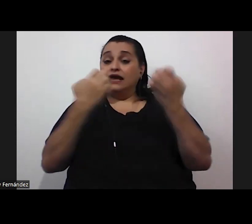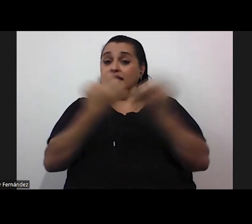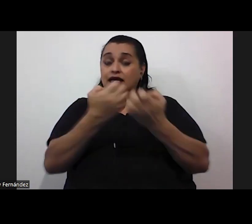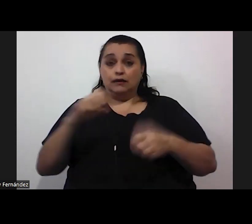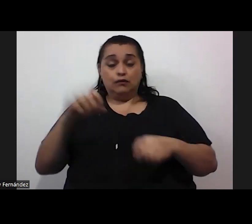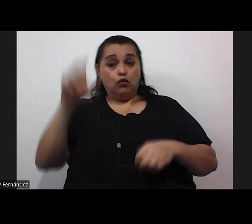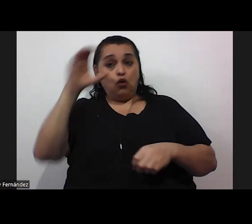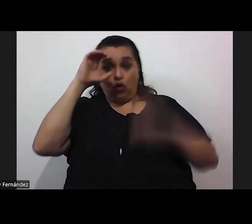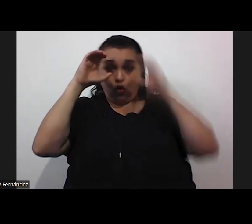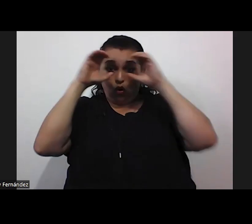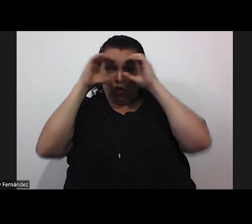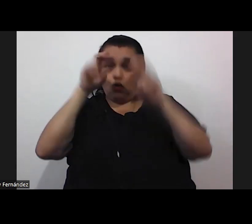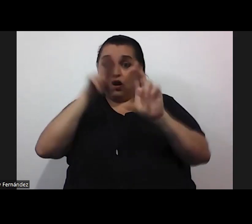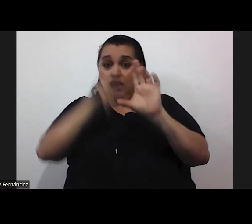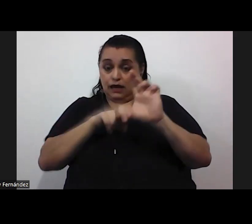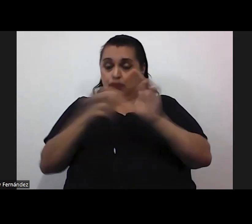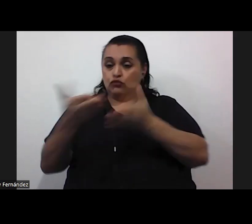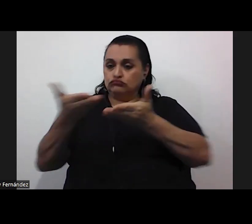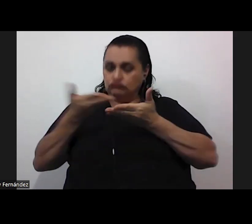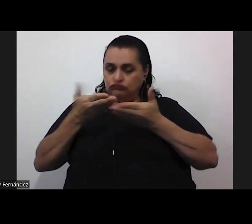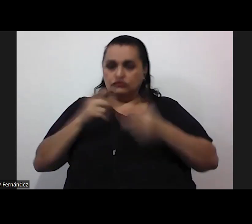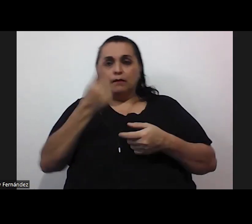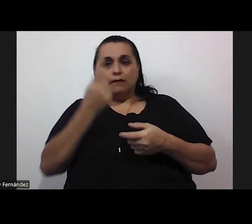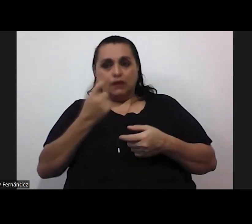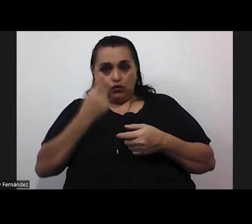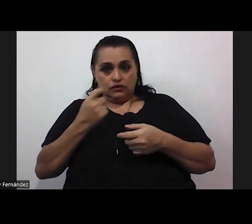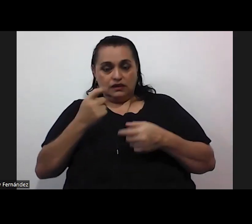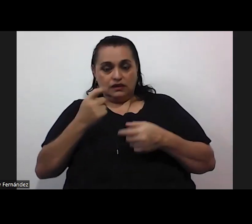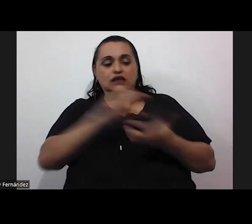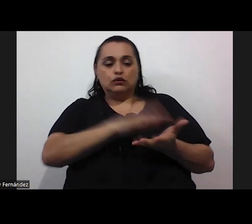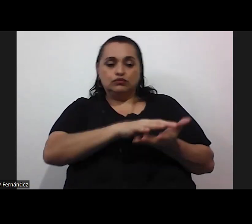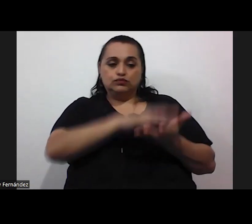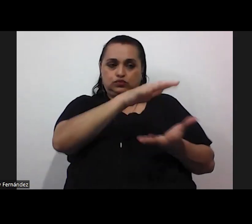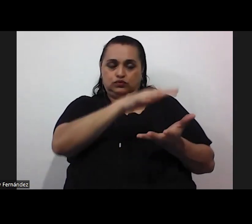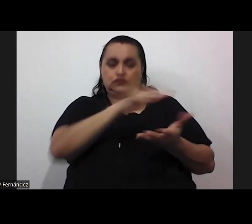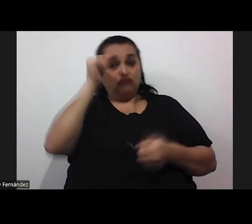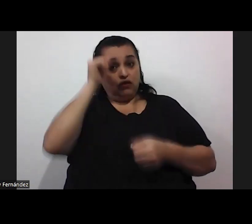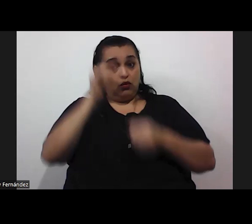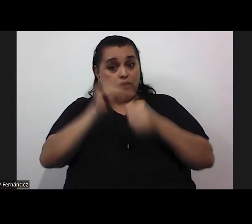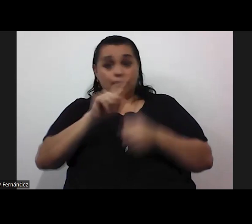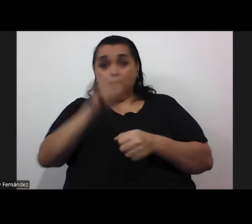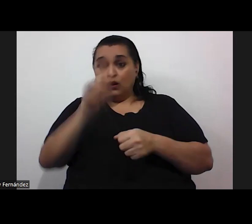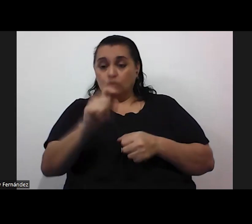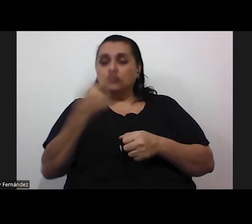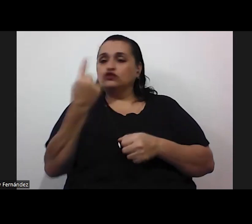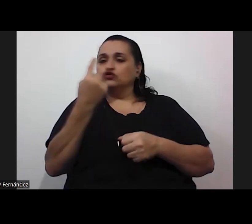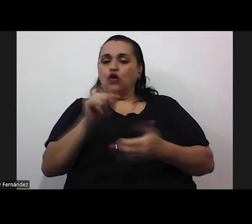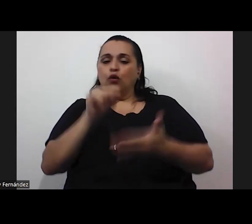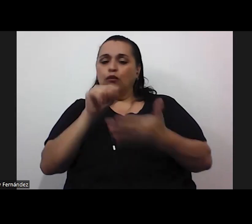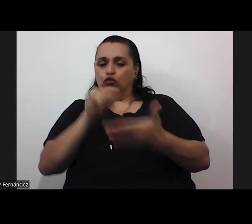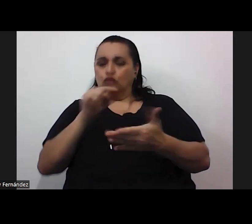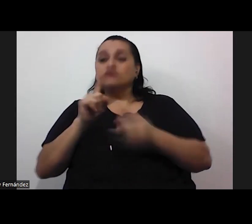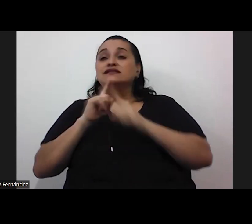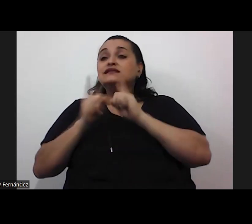consultas y se agruparán. Recuerde, para plantear sus preguntas, utilizar únicamente este botón y no el botón de chat,